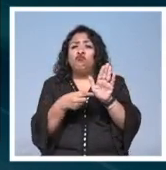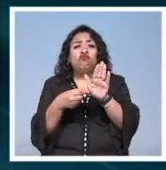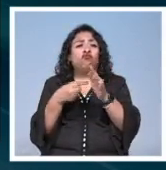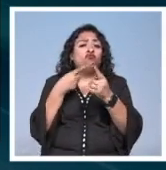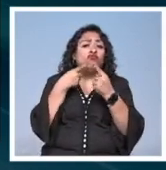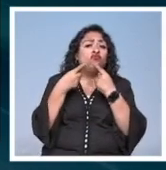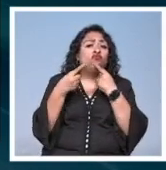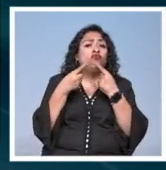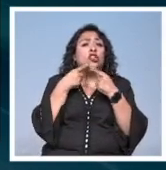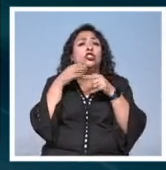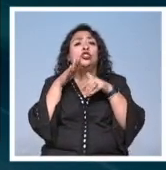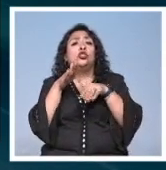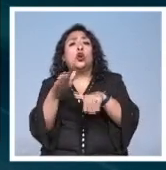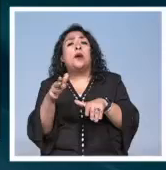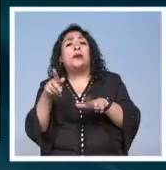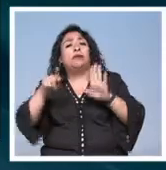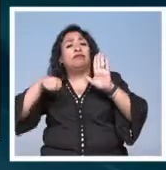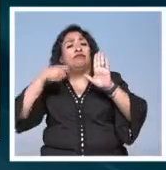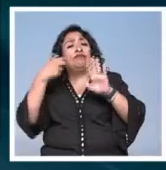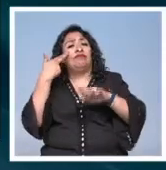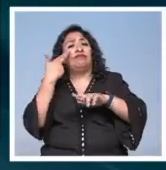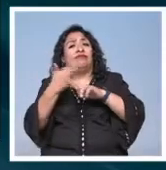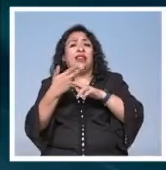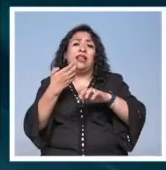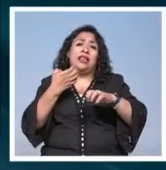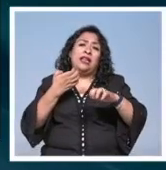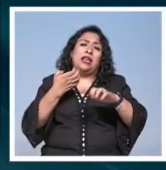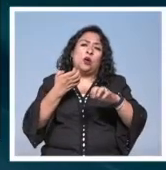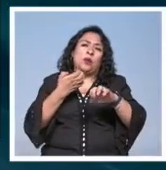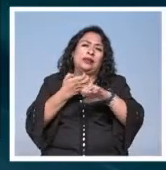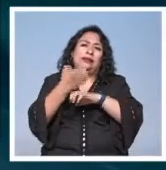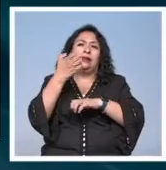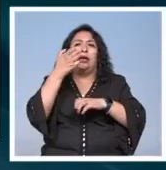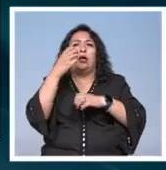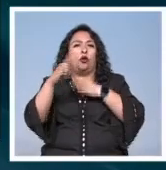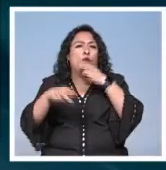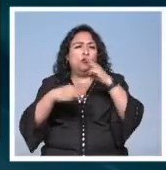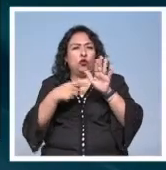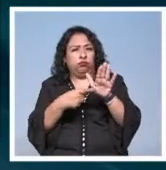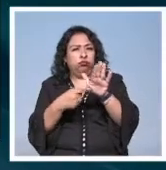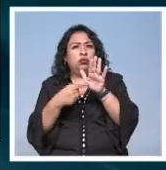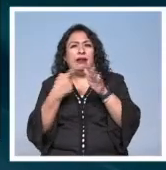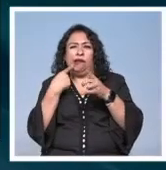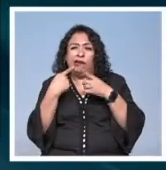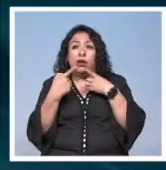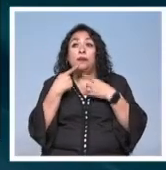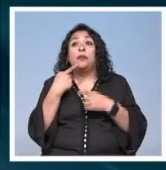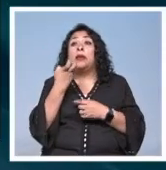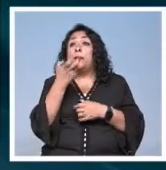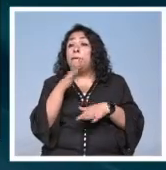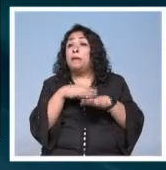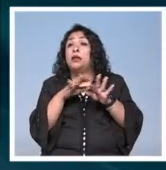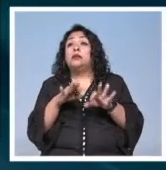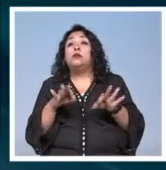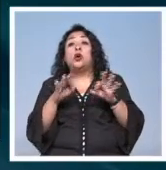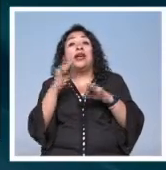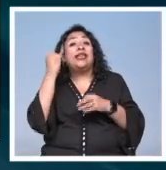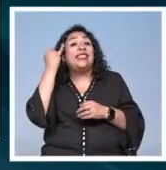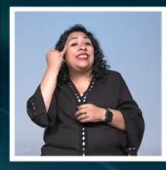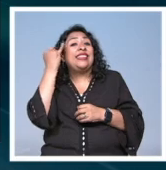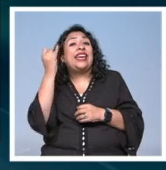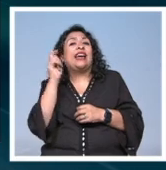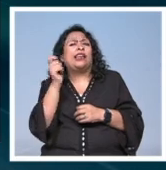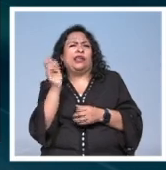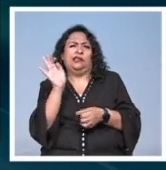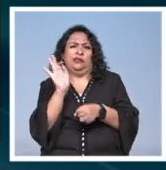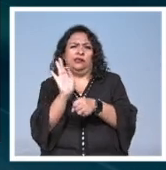discute sobre el quehacer cinematográfico en el Estado y el mundo. Y sobre todo con la idea principal de